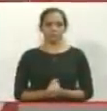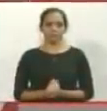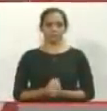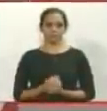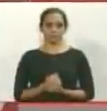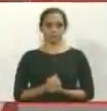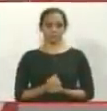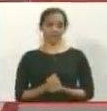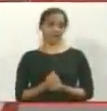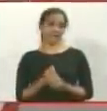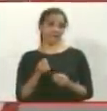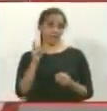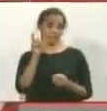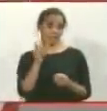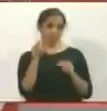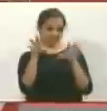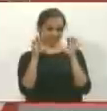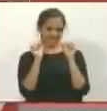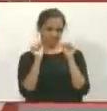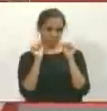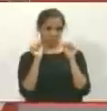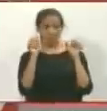El que entendió, entendió.